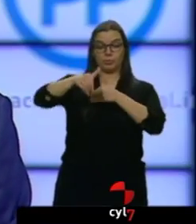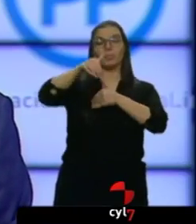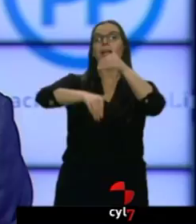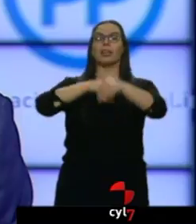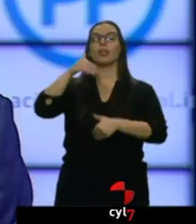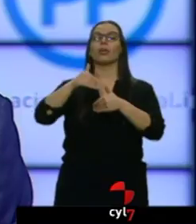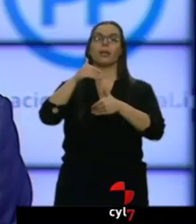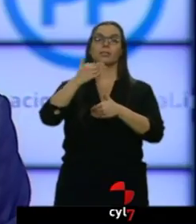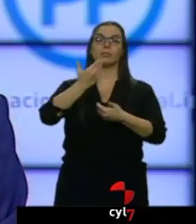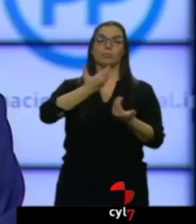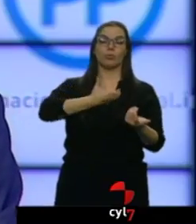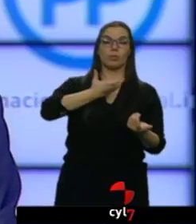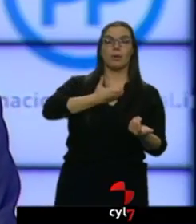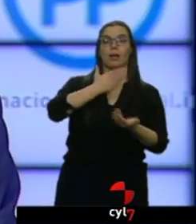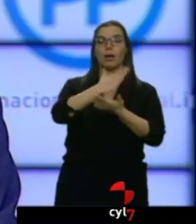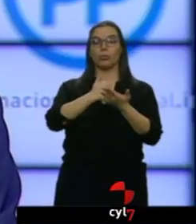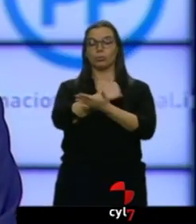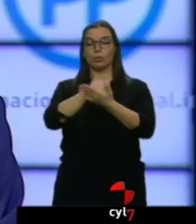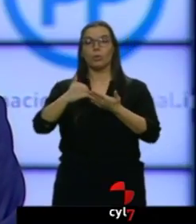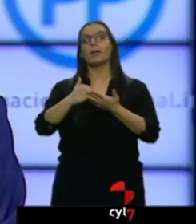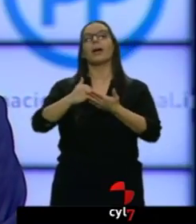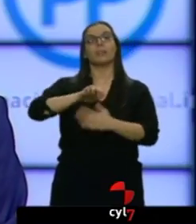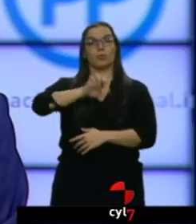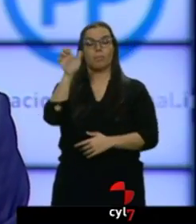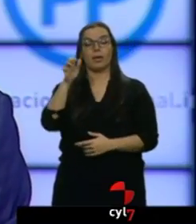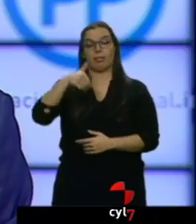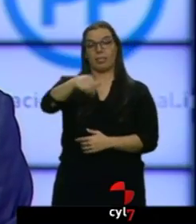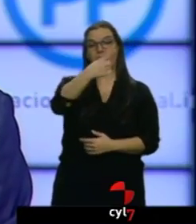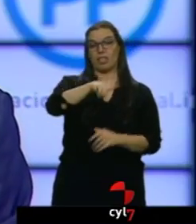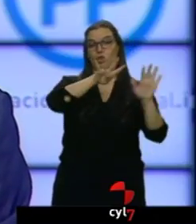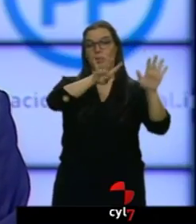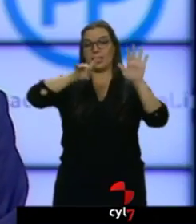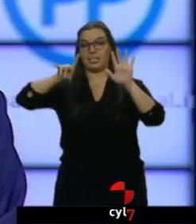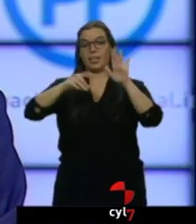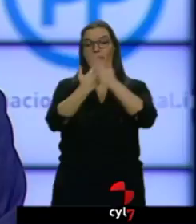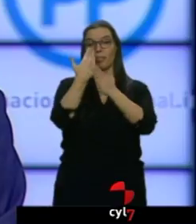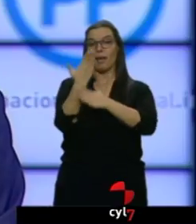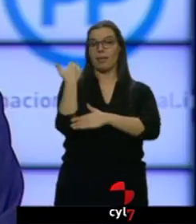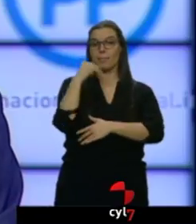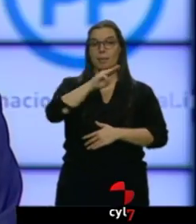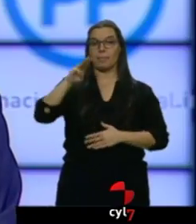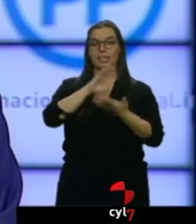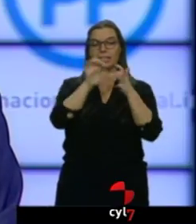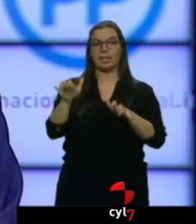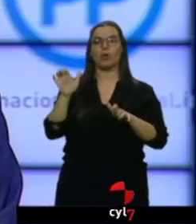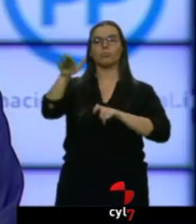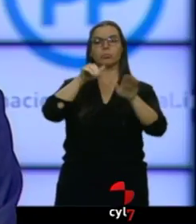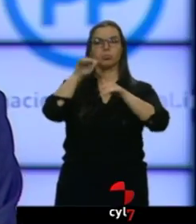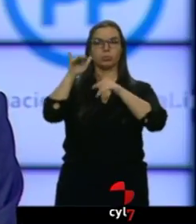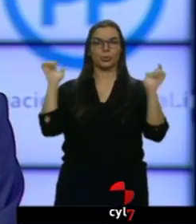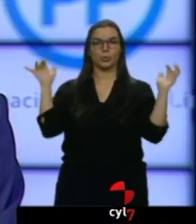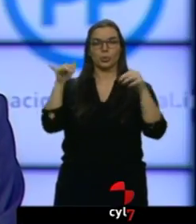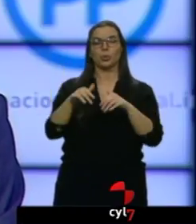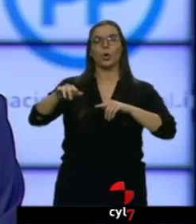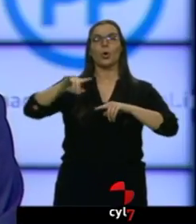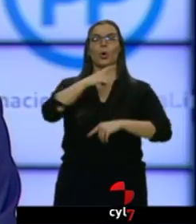autonómicas y europeas, para las que faltan 196 días, el PP de Castilla y León reunió ayer a su comité ejecutivo. Su presidente